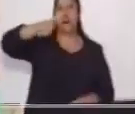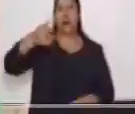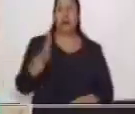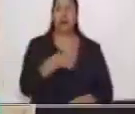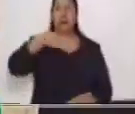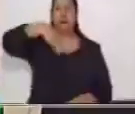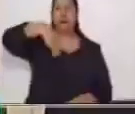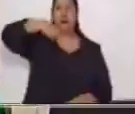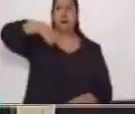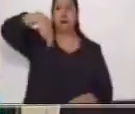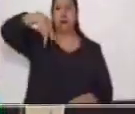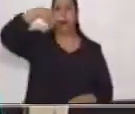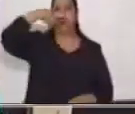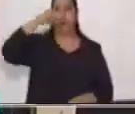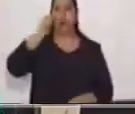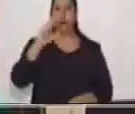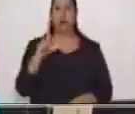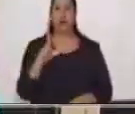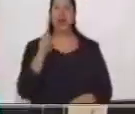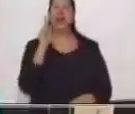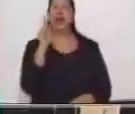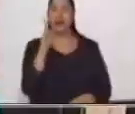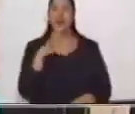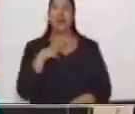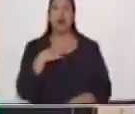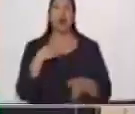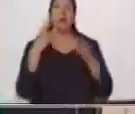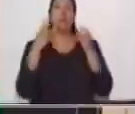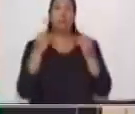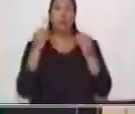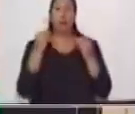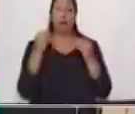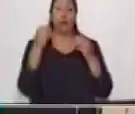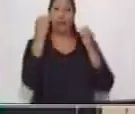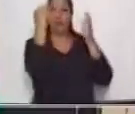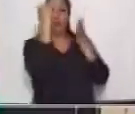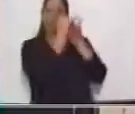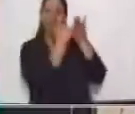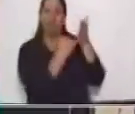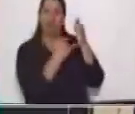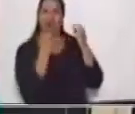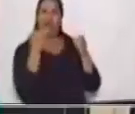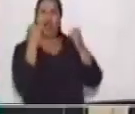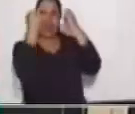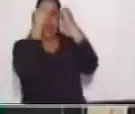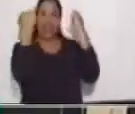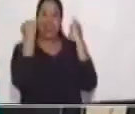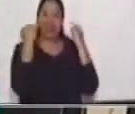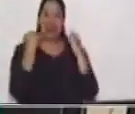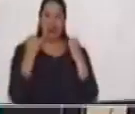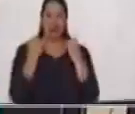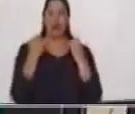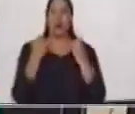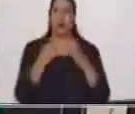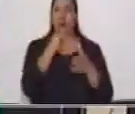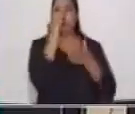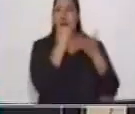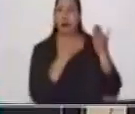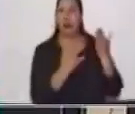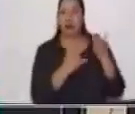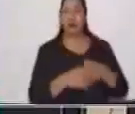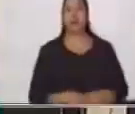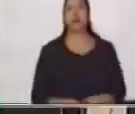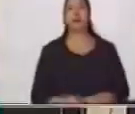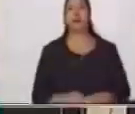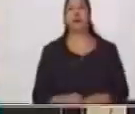lo único que este lleva muchas imágenes. En lugar de que yo coloque solamente conceptos dentro de figuras geométricas,